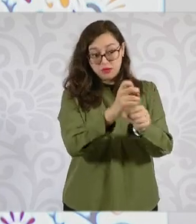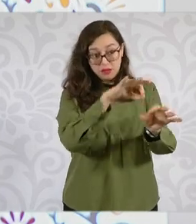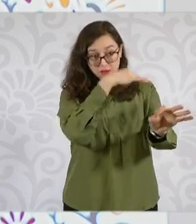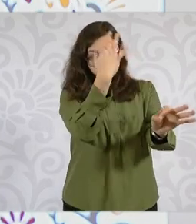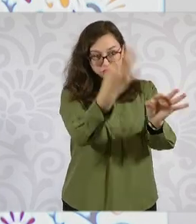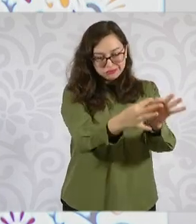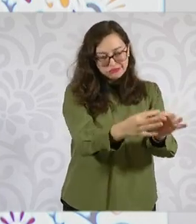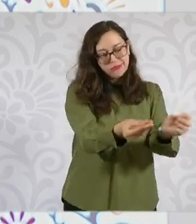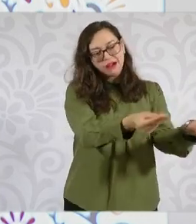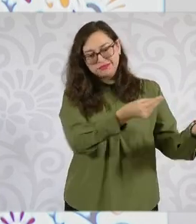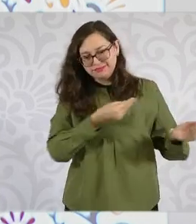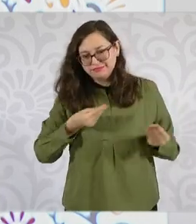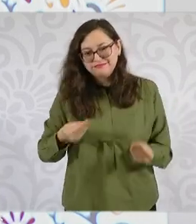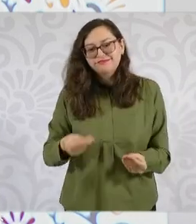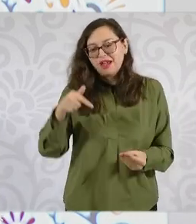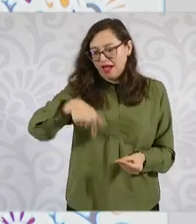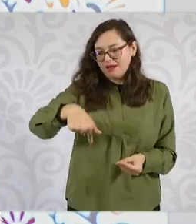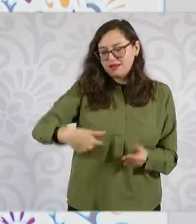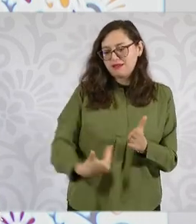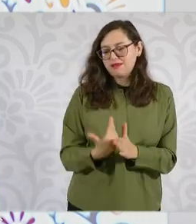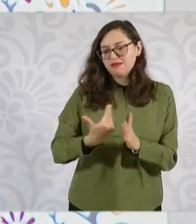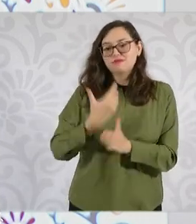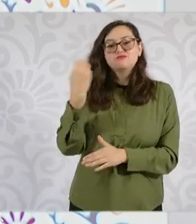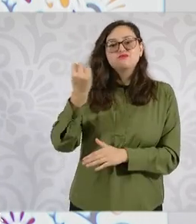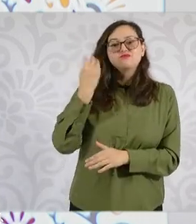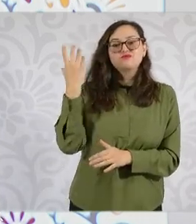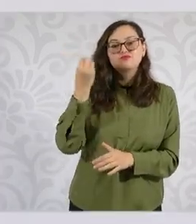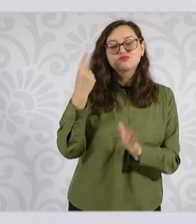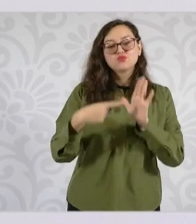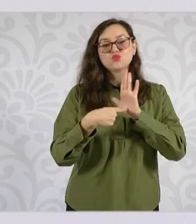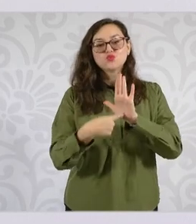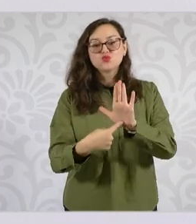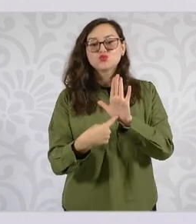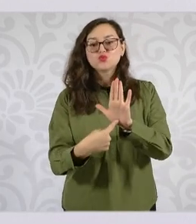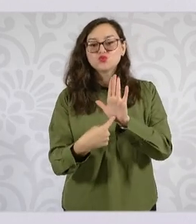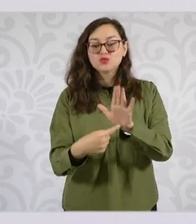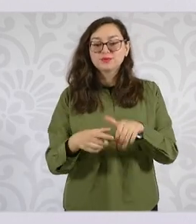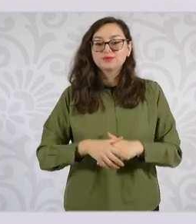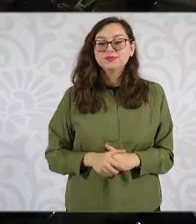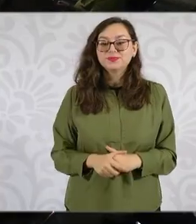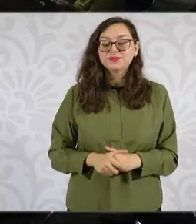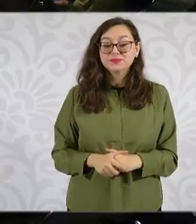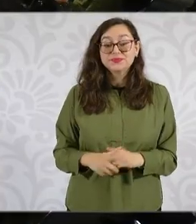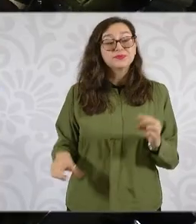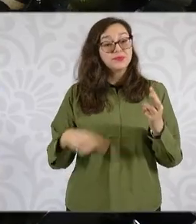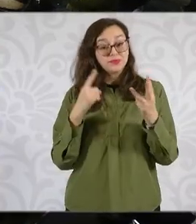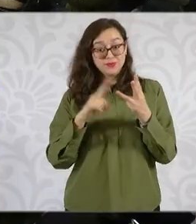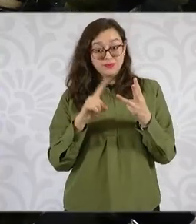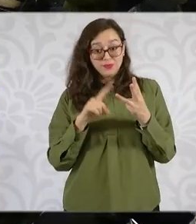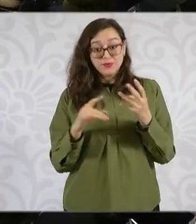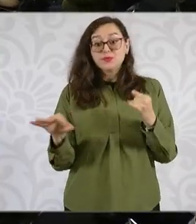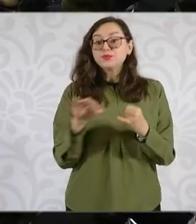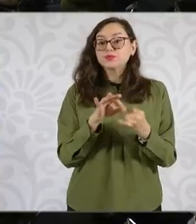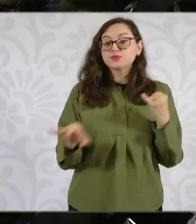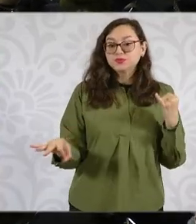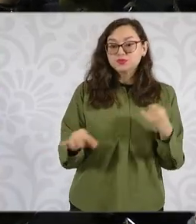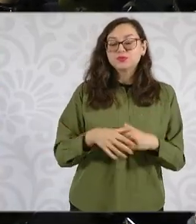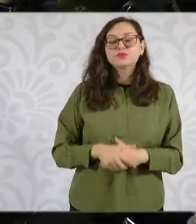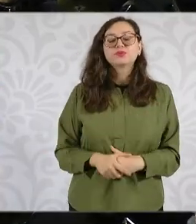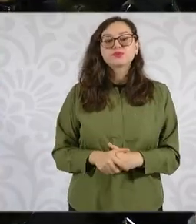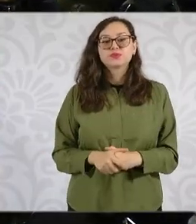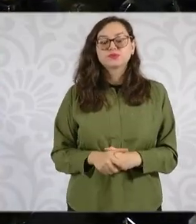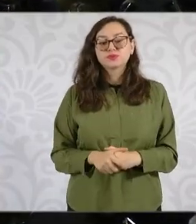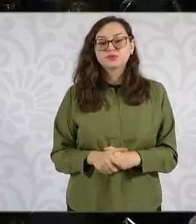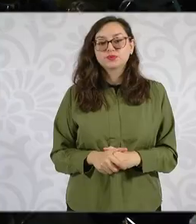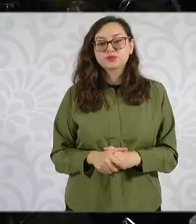mañana explicarles con todo detalle cómo funciona esta empresa. Y por último, con el tema de